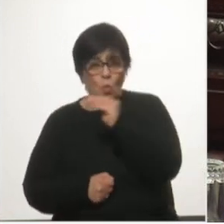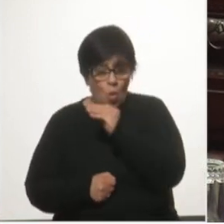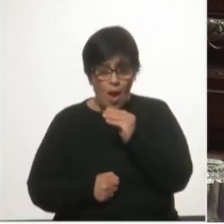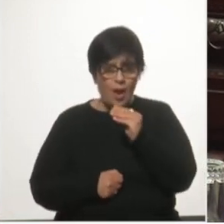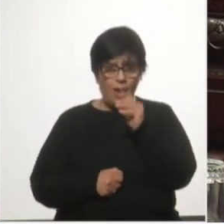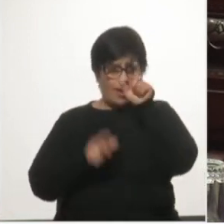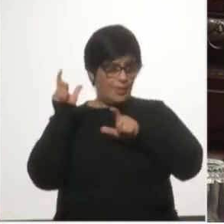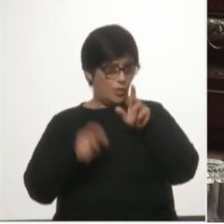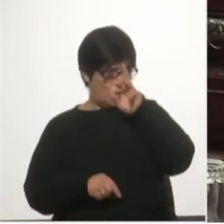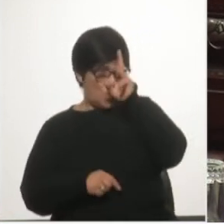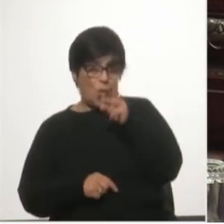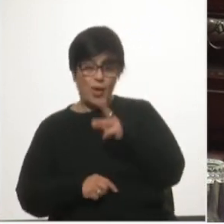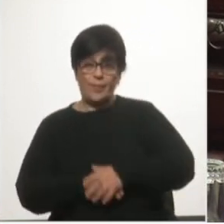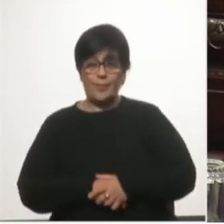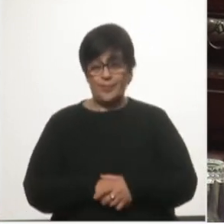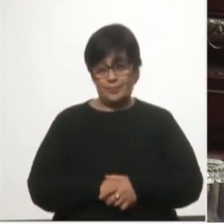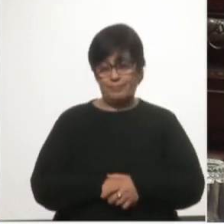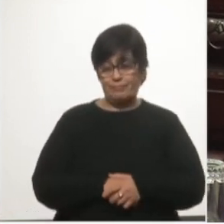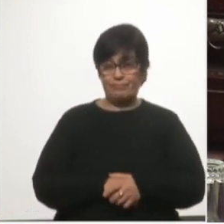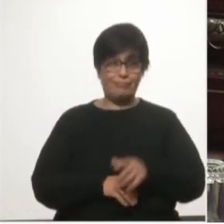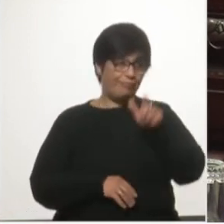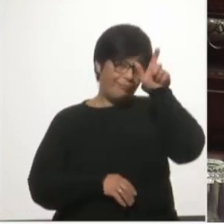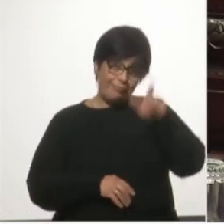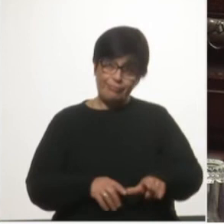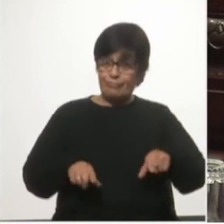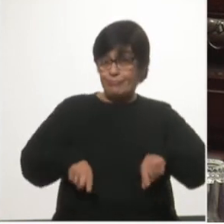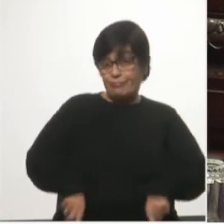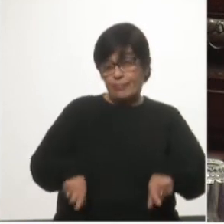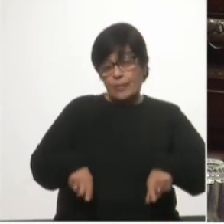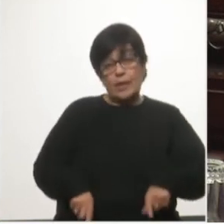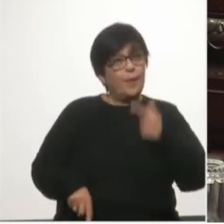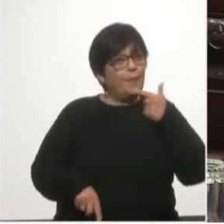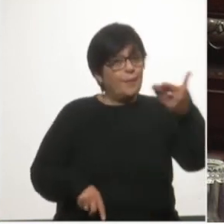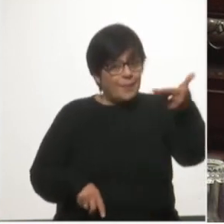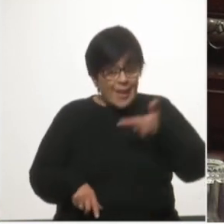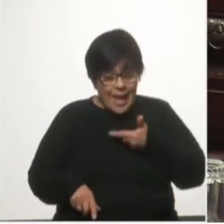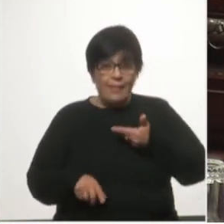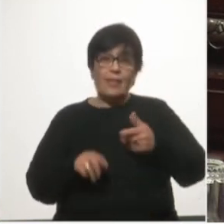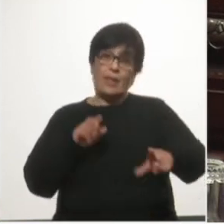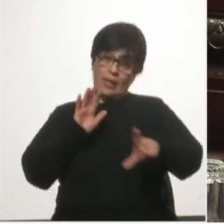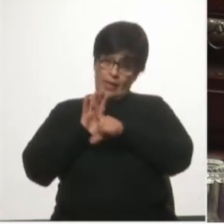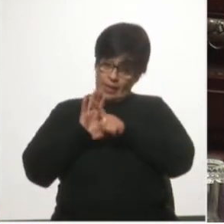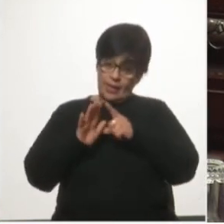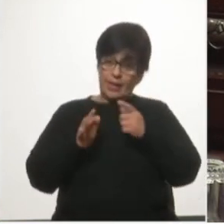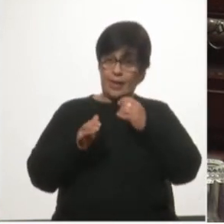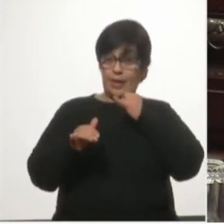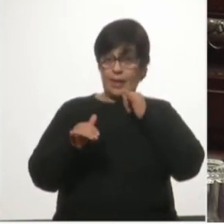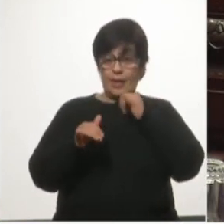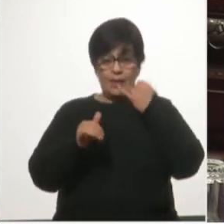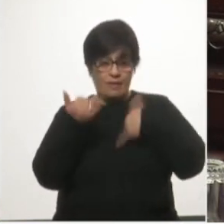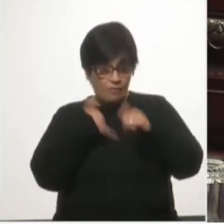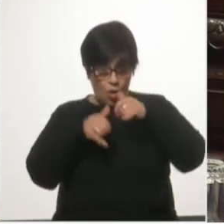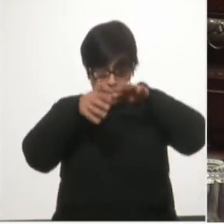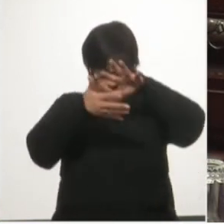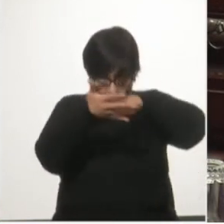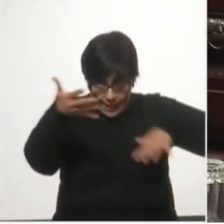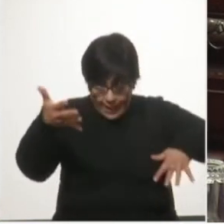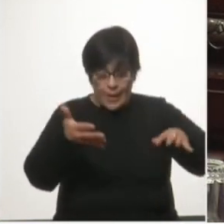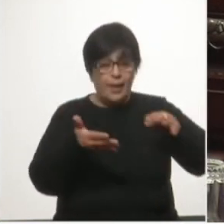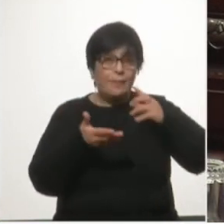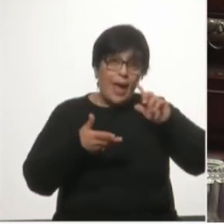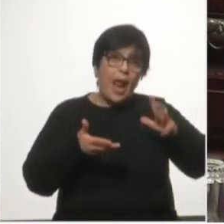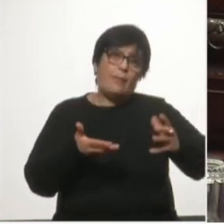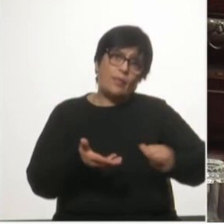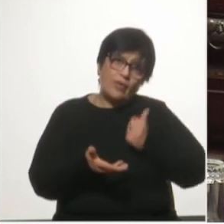los uruguayos y las uruguayas si el ministro hubiera solicitado informes jurídicos a los servicios del ministerio o a la